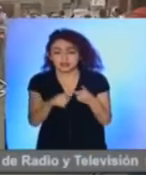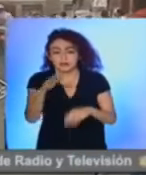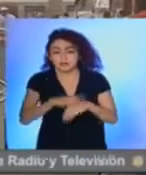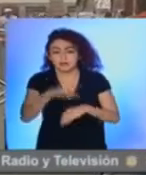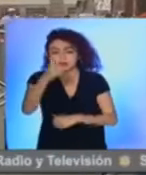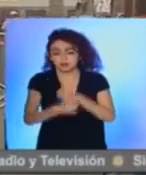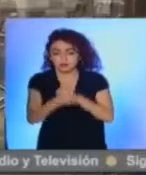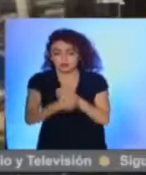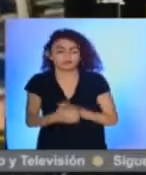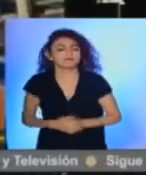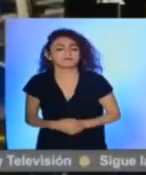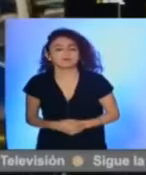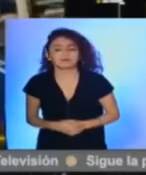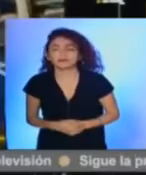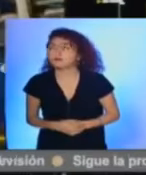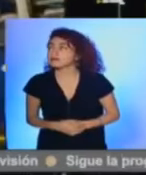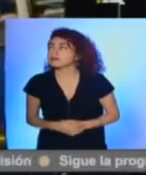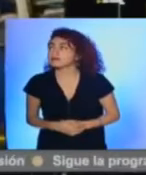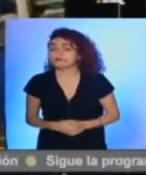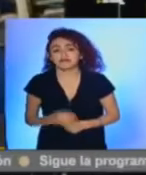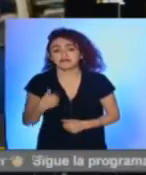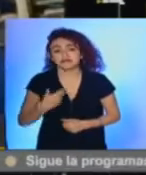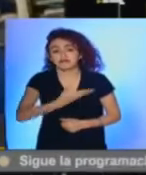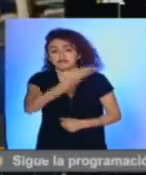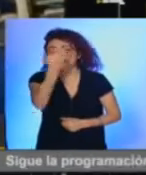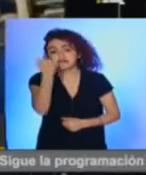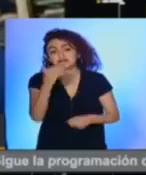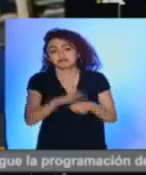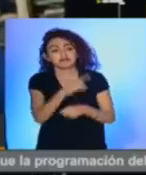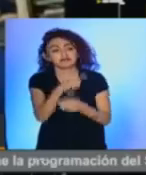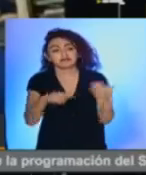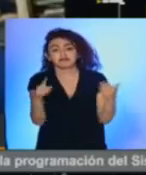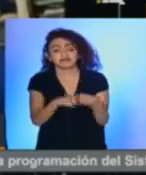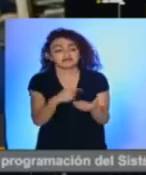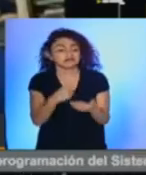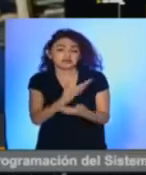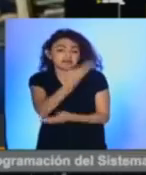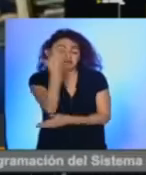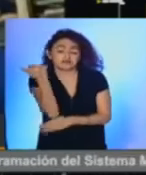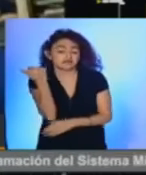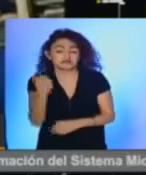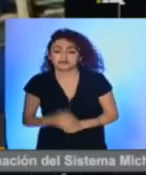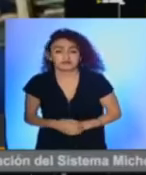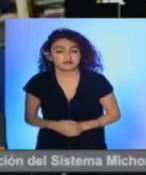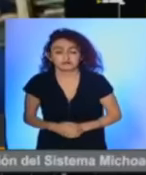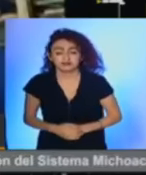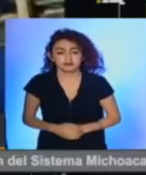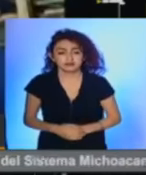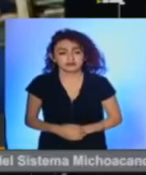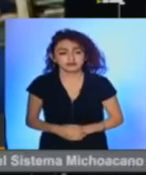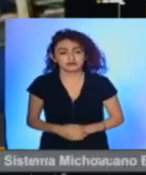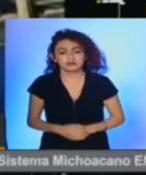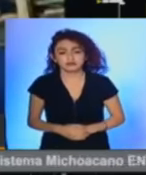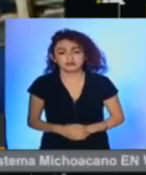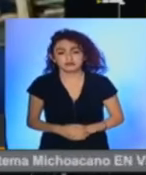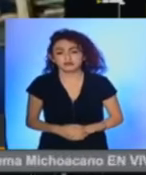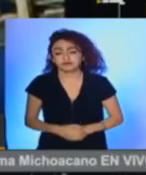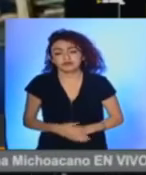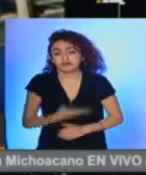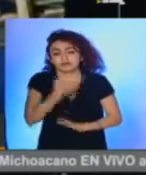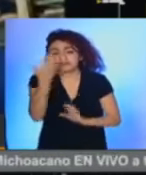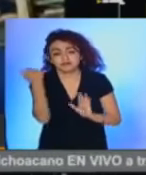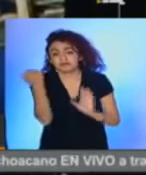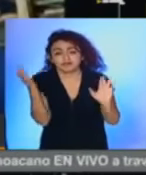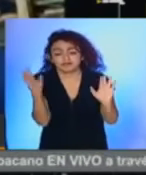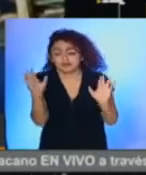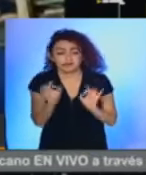participación en su momento. No supe qué pasaría por qué se dejó de hacer la carrera y ya no supimos